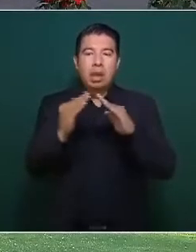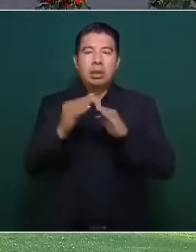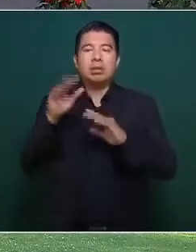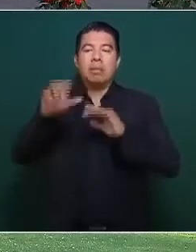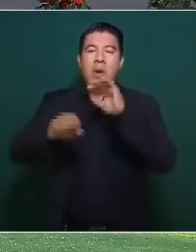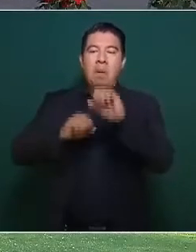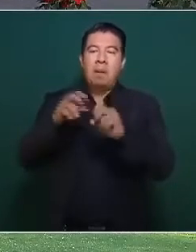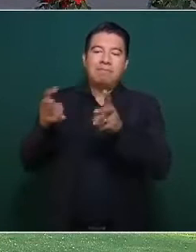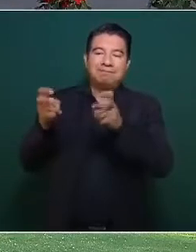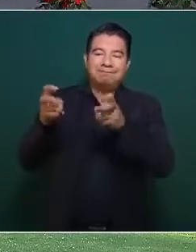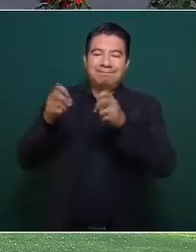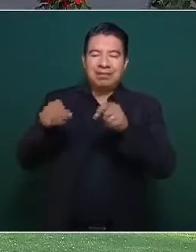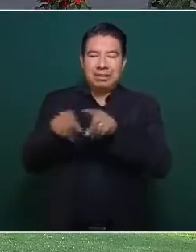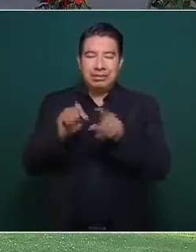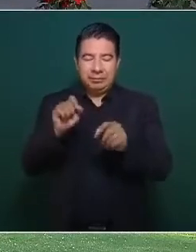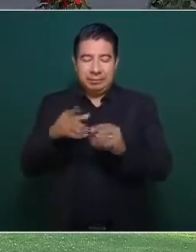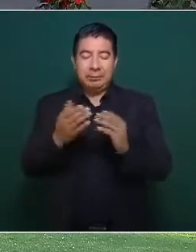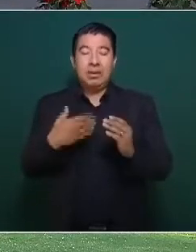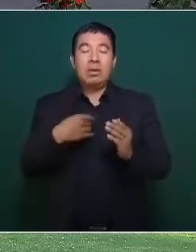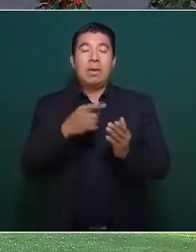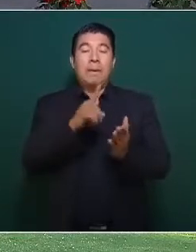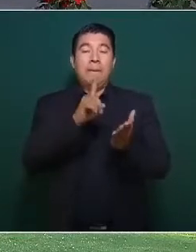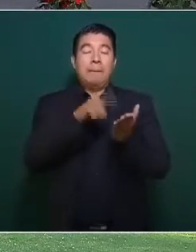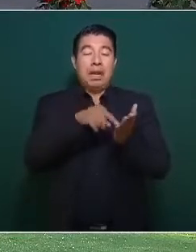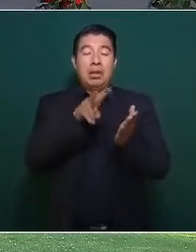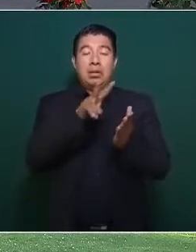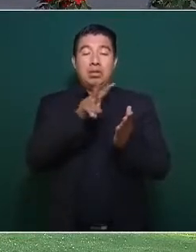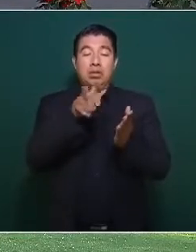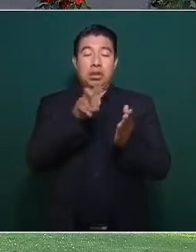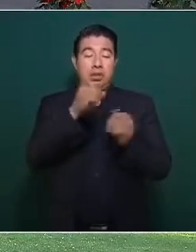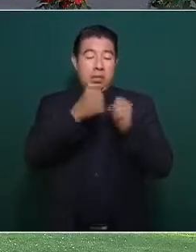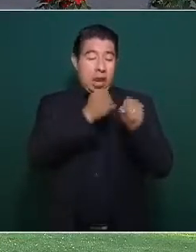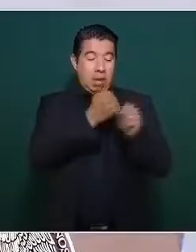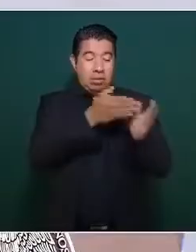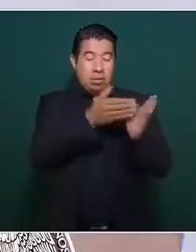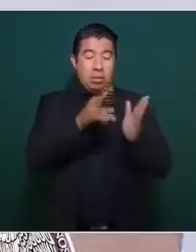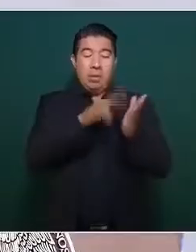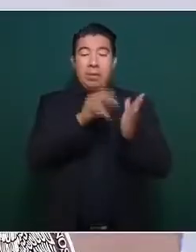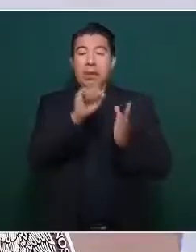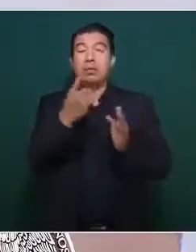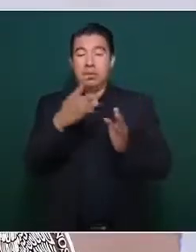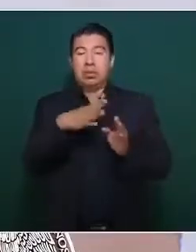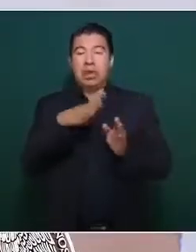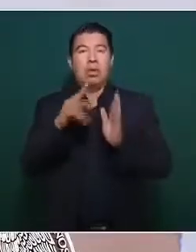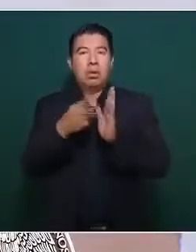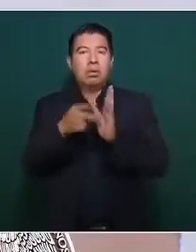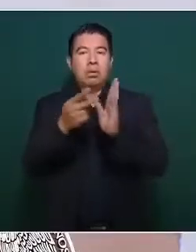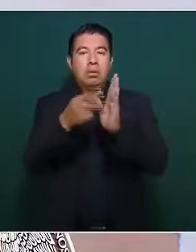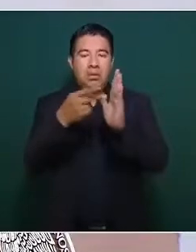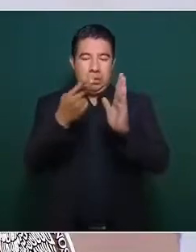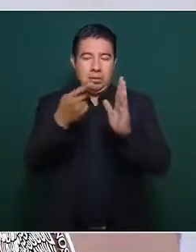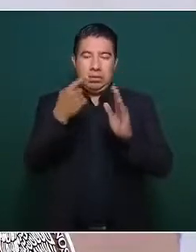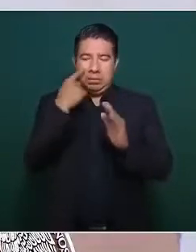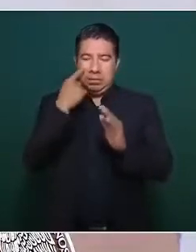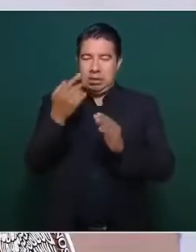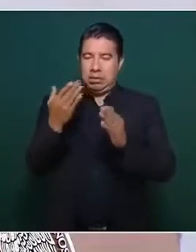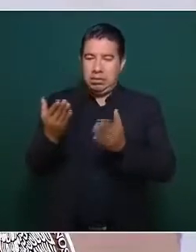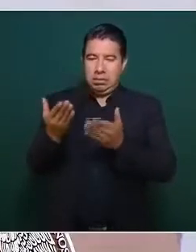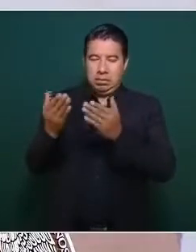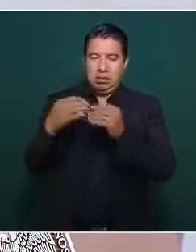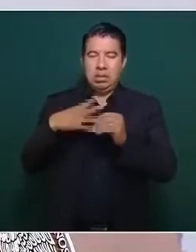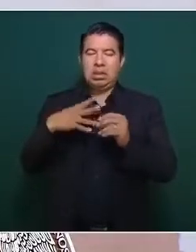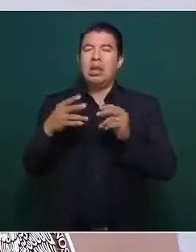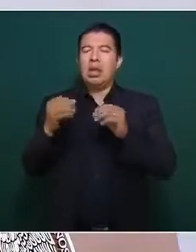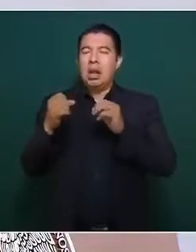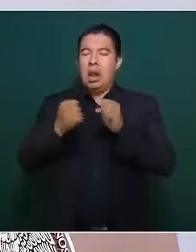Llevan en lo que va del año 1.290 delitos. Y aquí vemos la tendencia, aquí en el